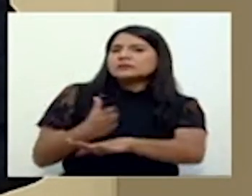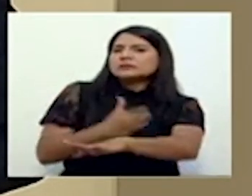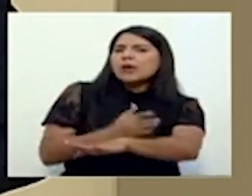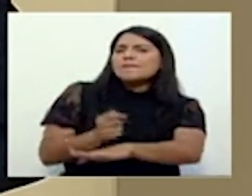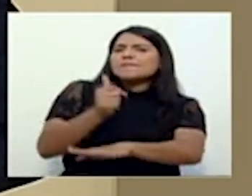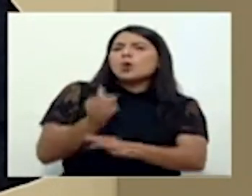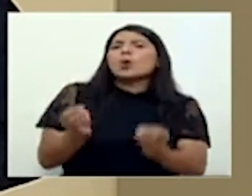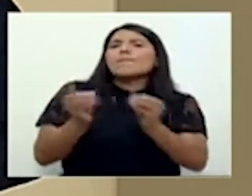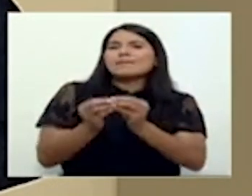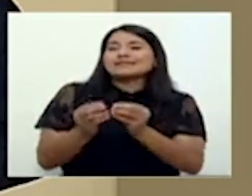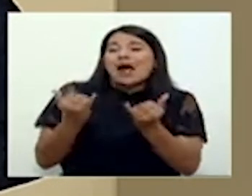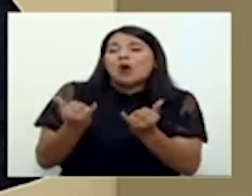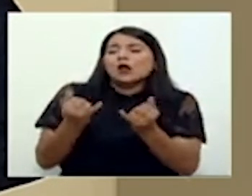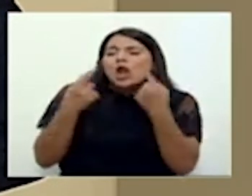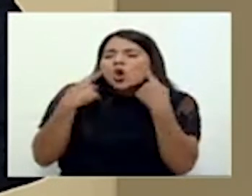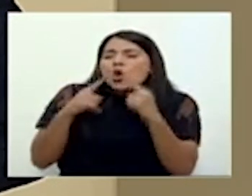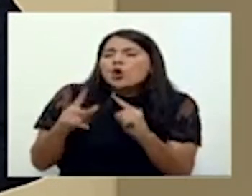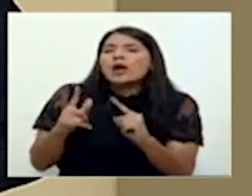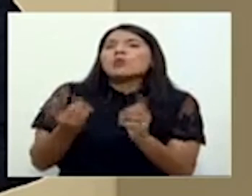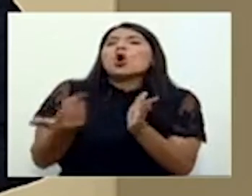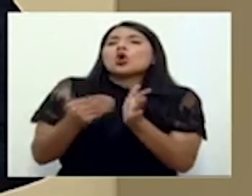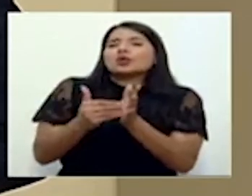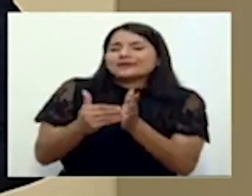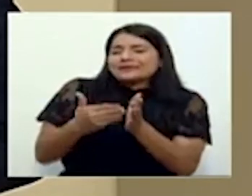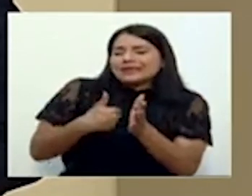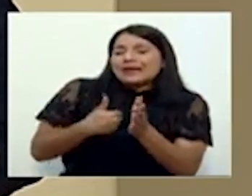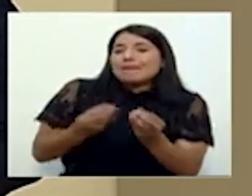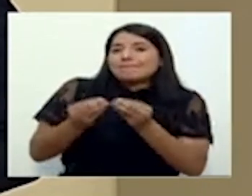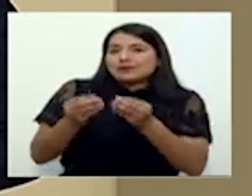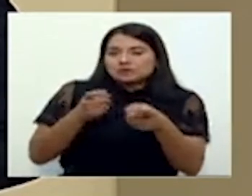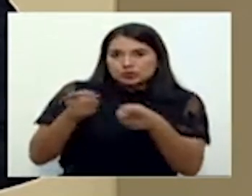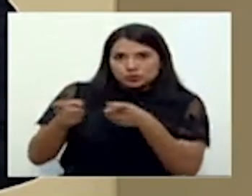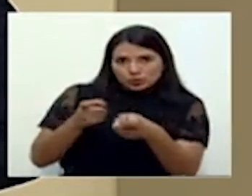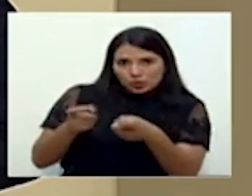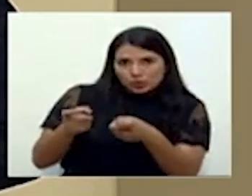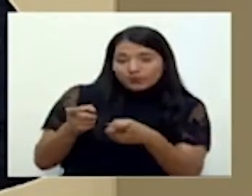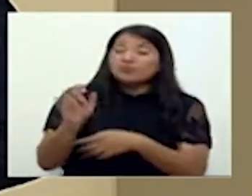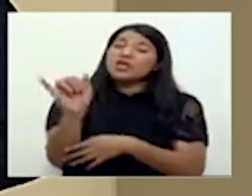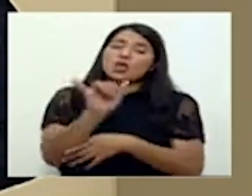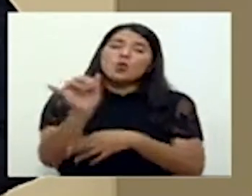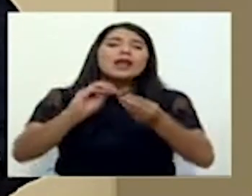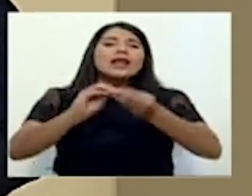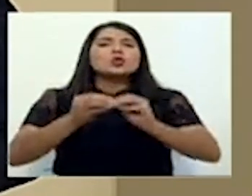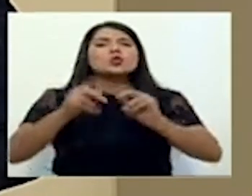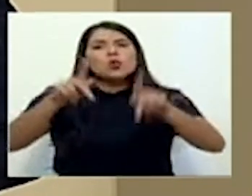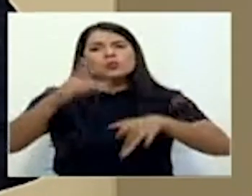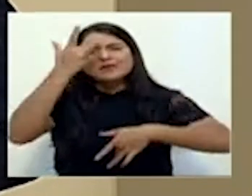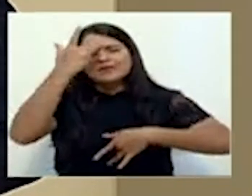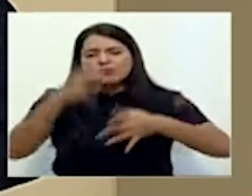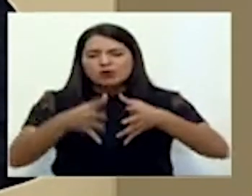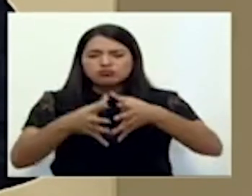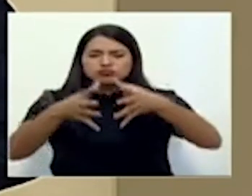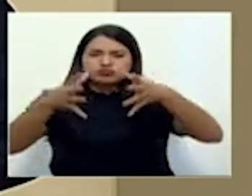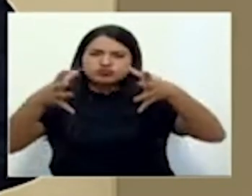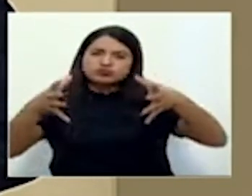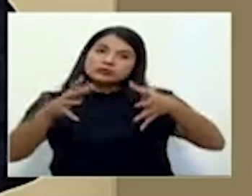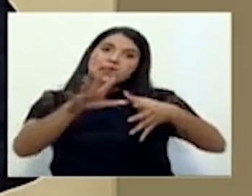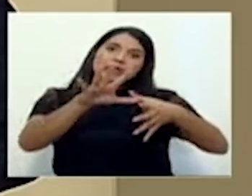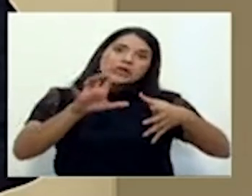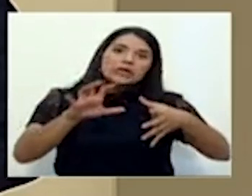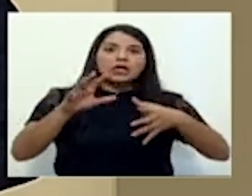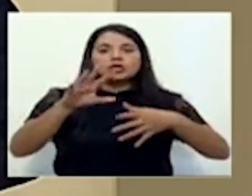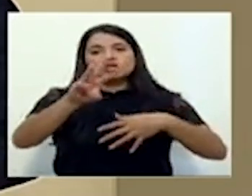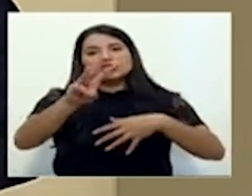trazabilidad, la misma cantidad de casos, que sí es cierto que, pues, no es un número que tampoco estemos tranquilos del todo, ¿verdad?, tener 500, 600